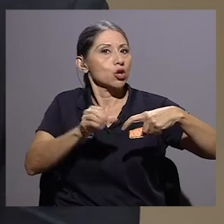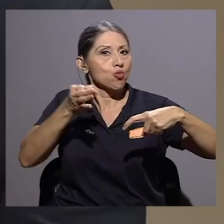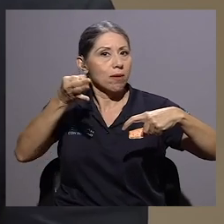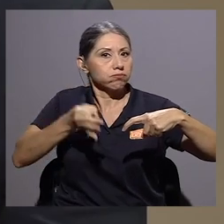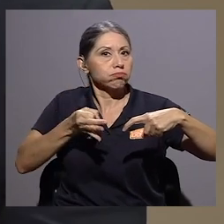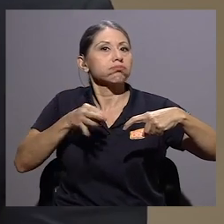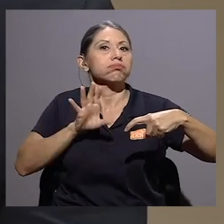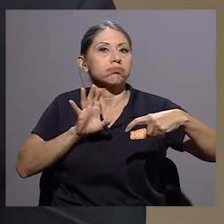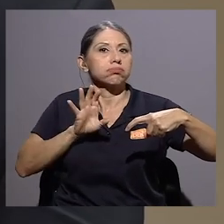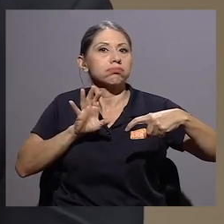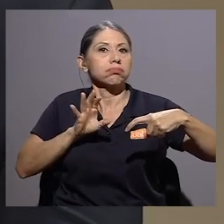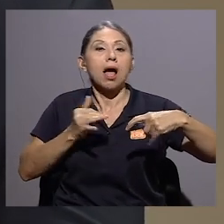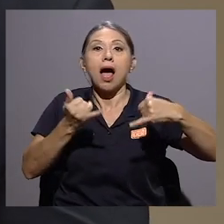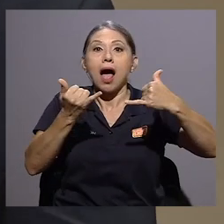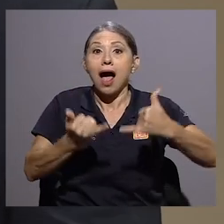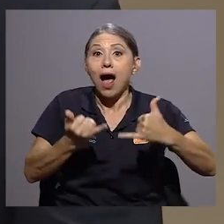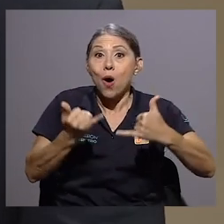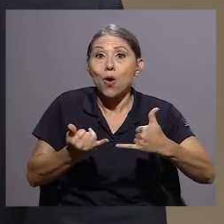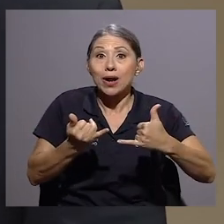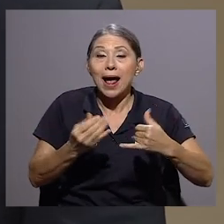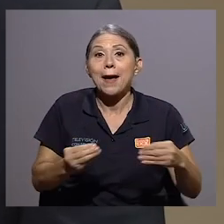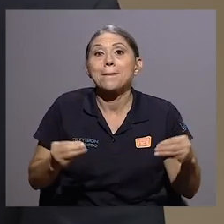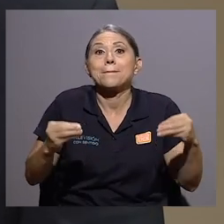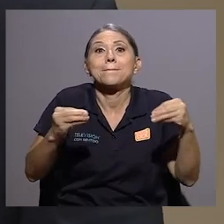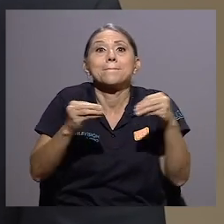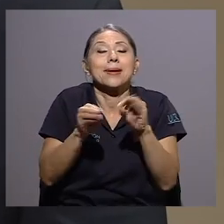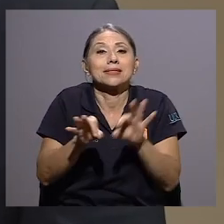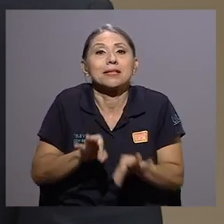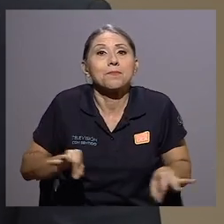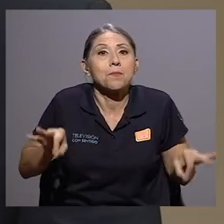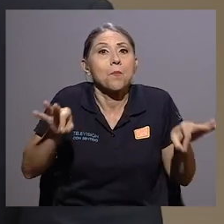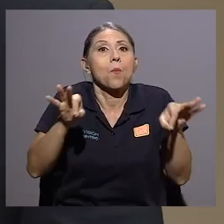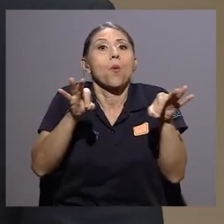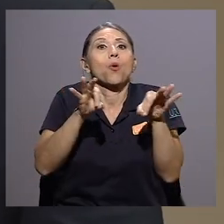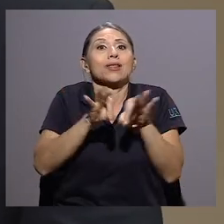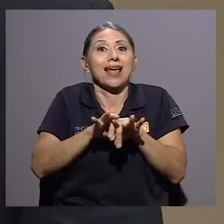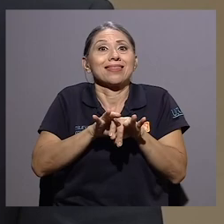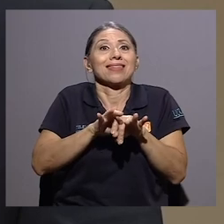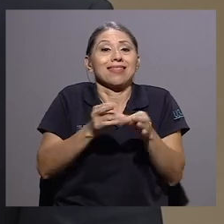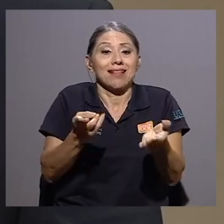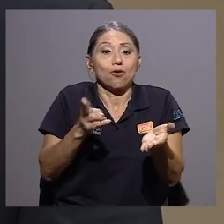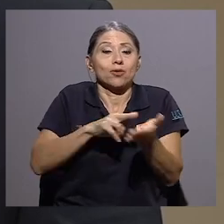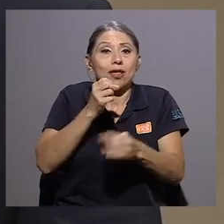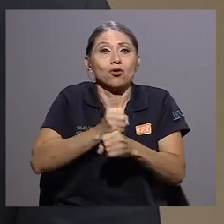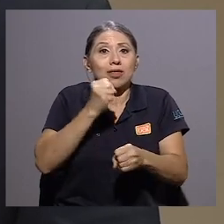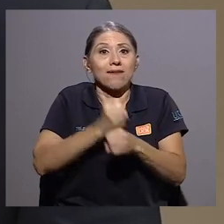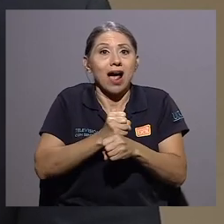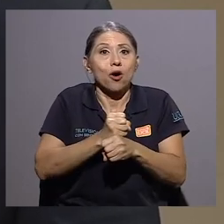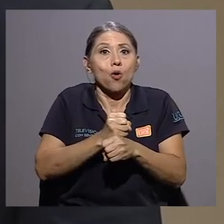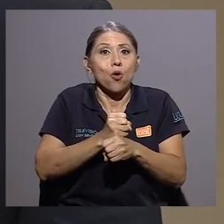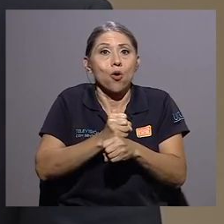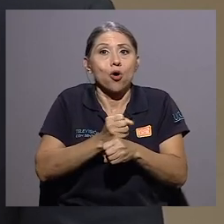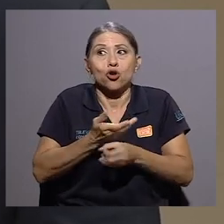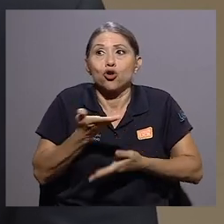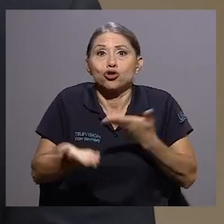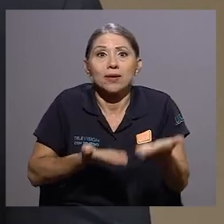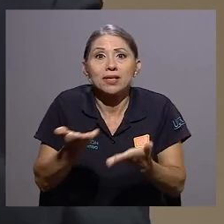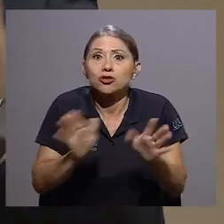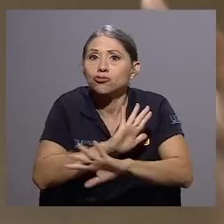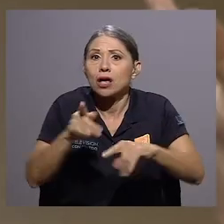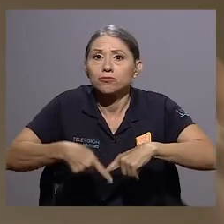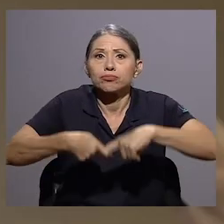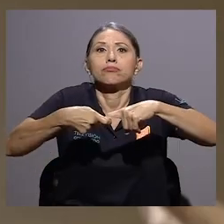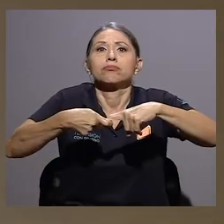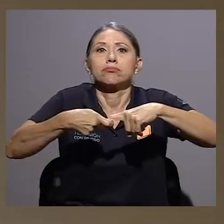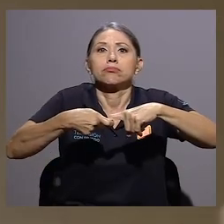Ahora, las prestaciones más importantes del contrato de trabajo se suspenden. ¿Cuáles son?